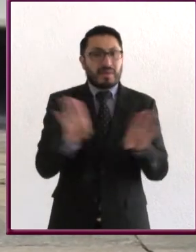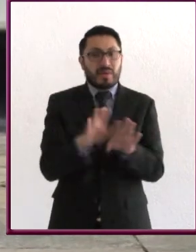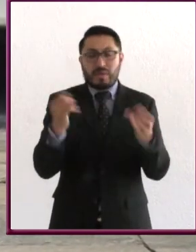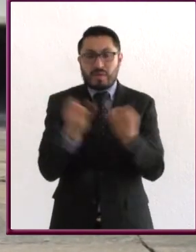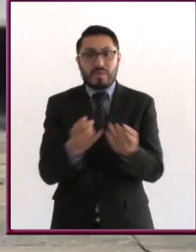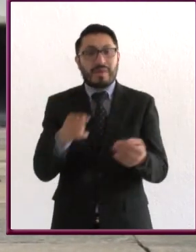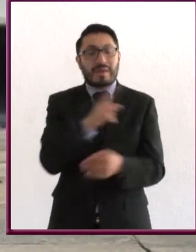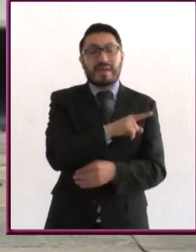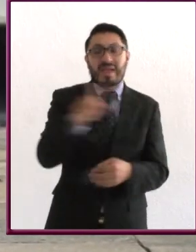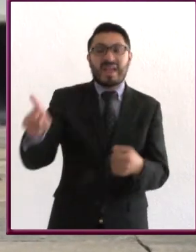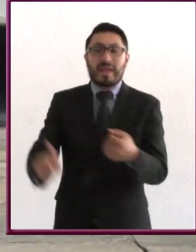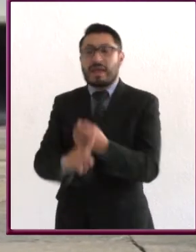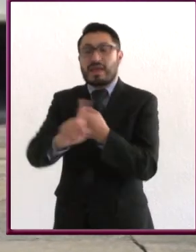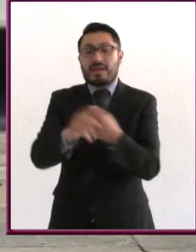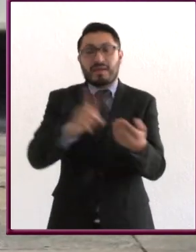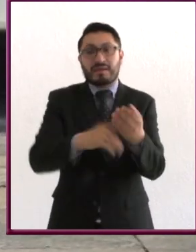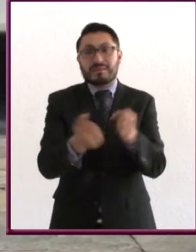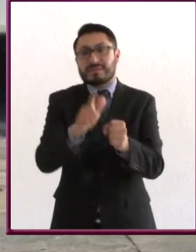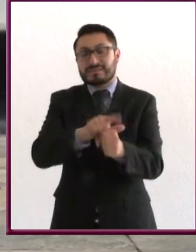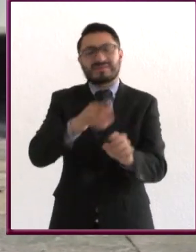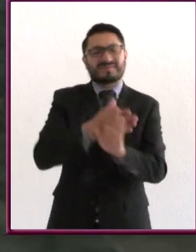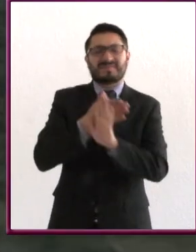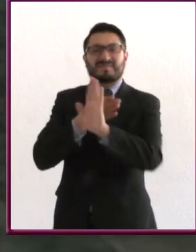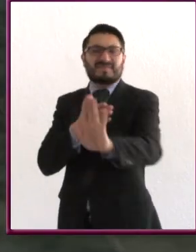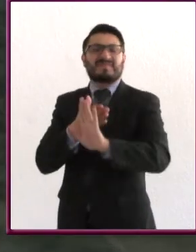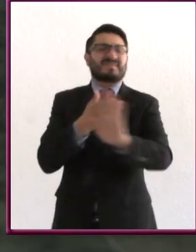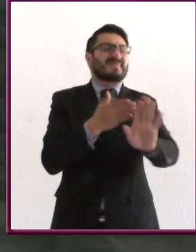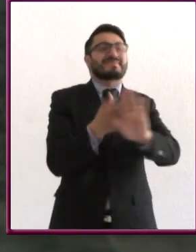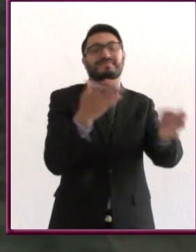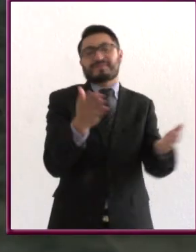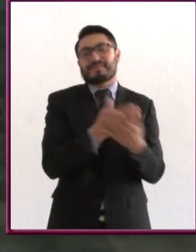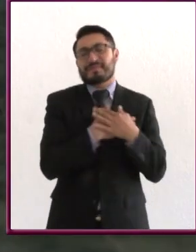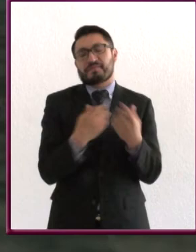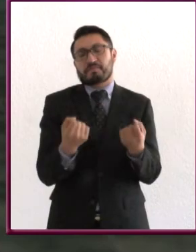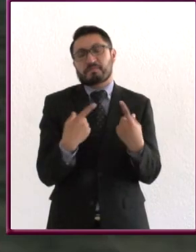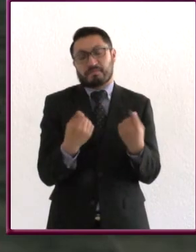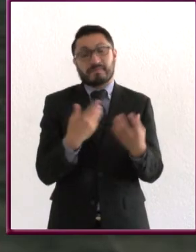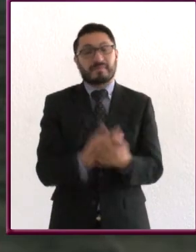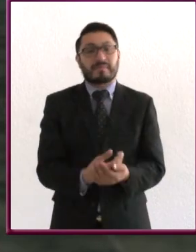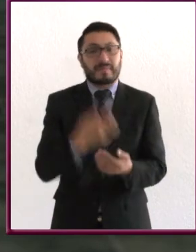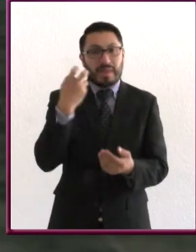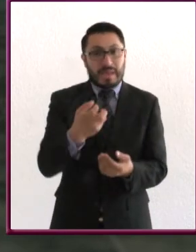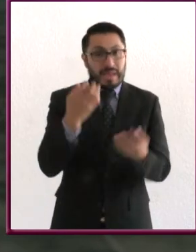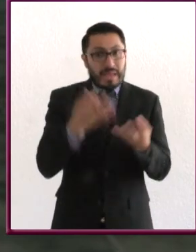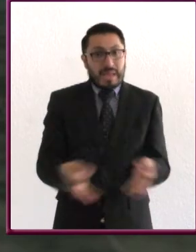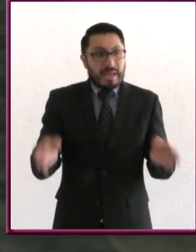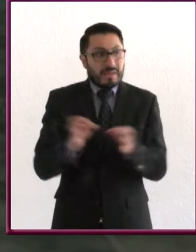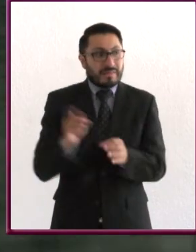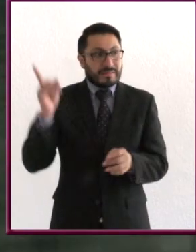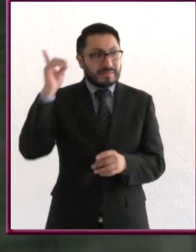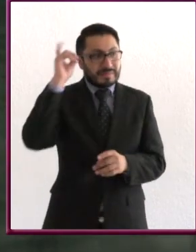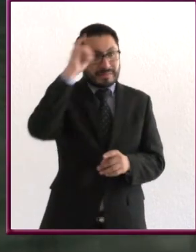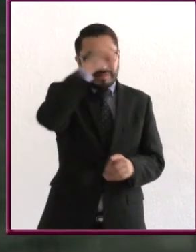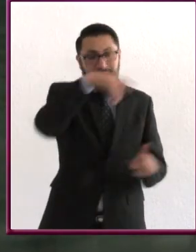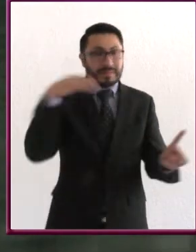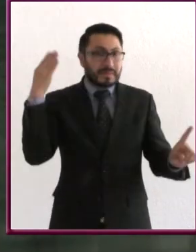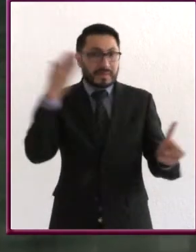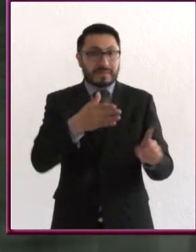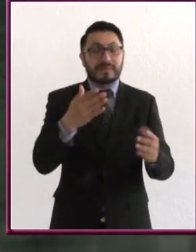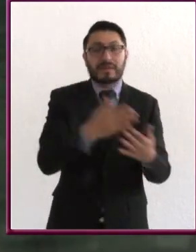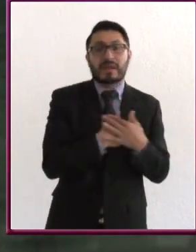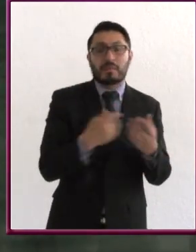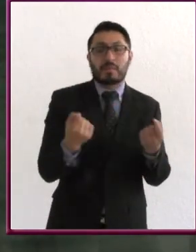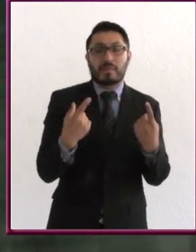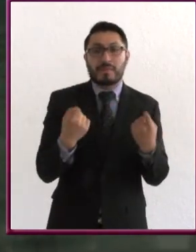presiones sociales y de las influencias tóxicas. Este es otro de nuestros grandes desafíos. El amor